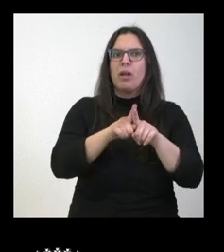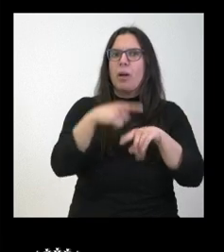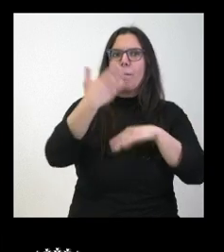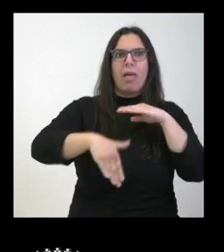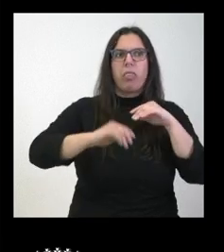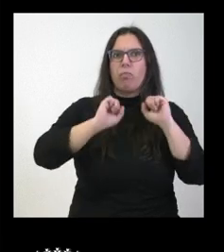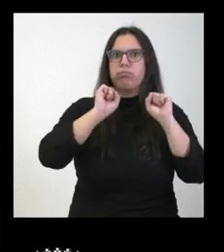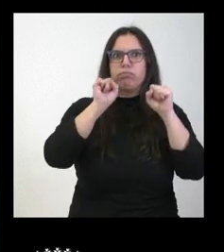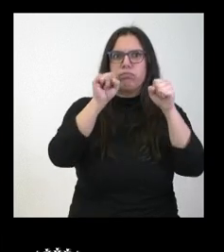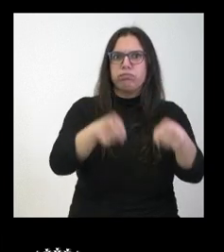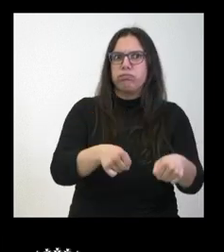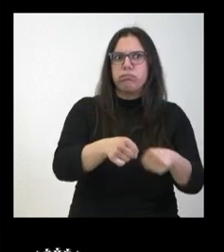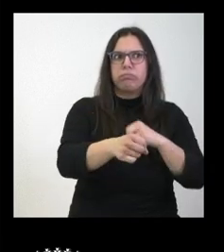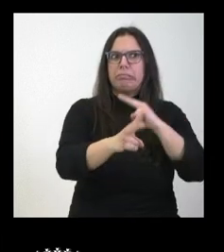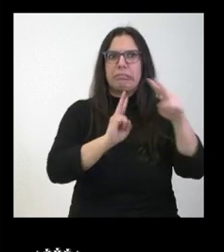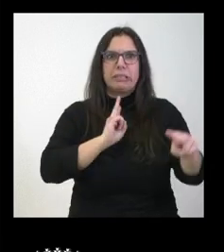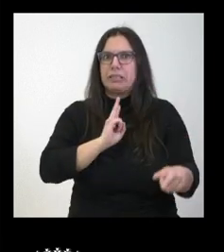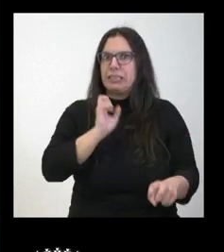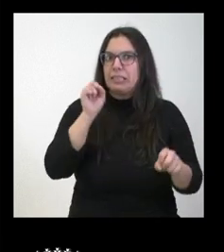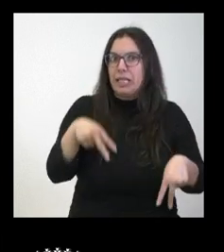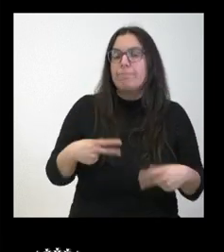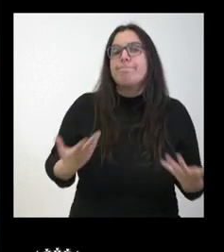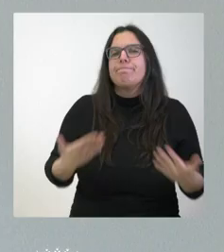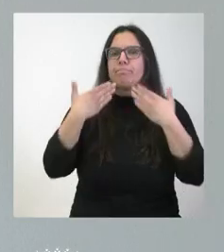y no se termina de responder. Muchas gracias.